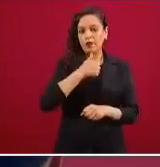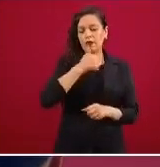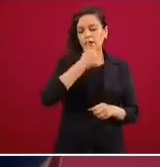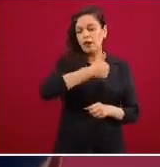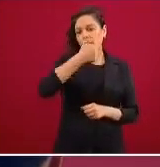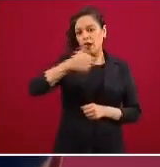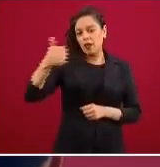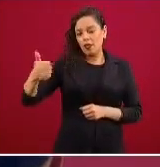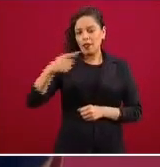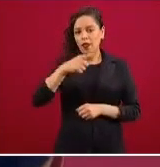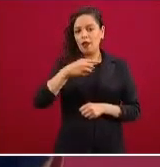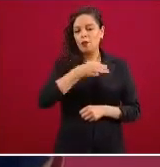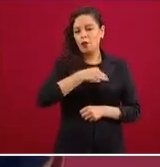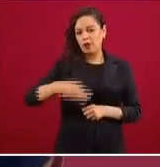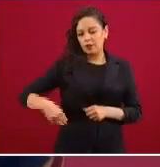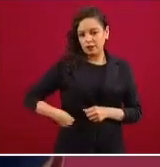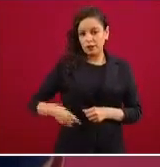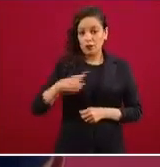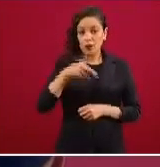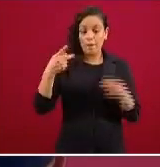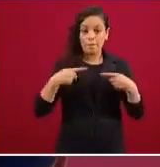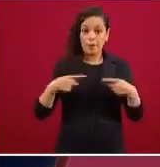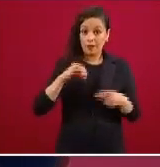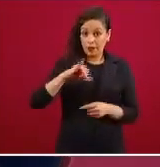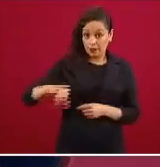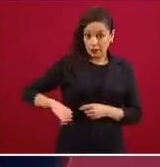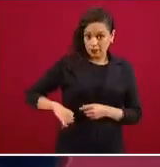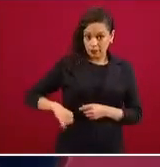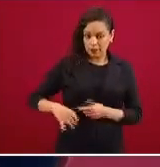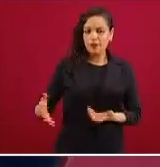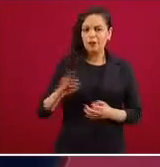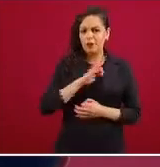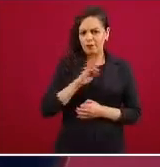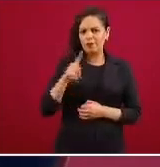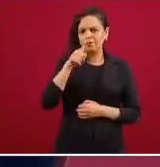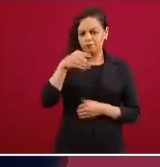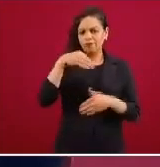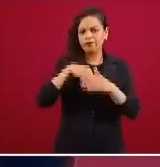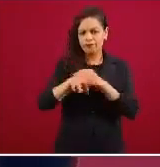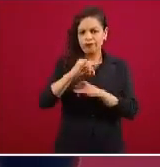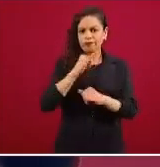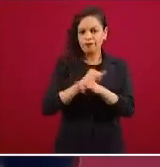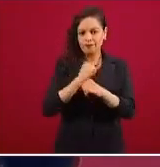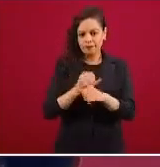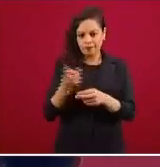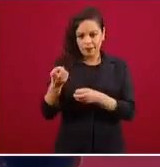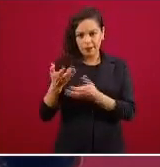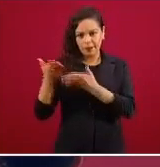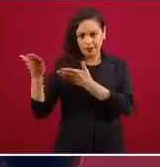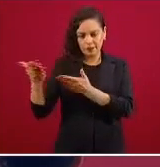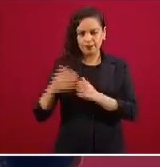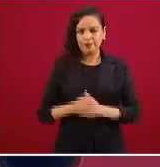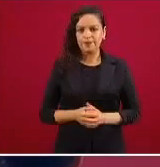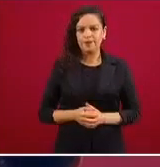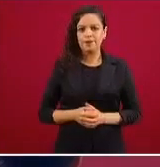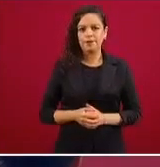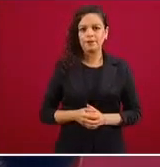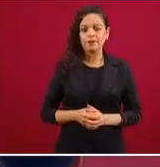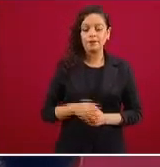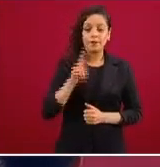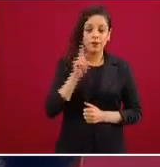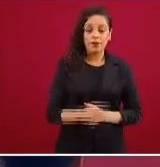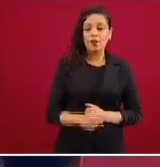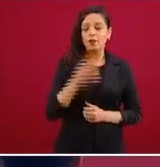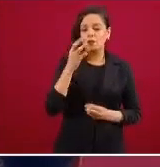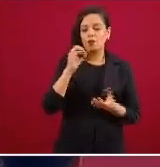las personas que estén interesadas en ello a que lo consulten y está en esa página. Agradecemos siempre a